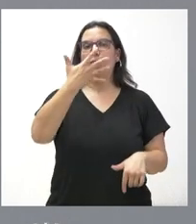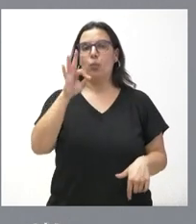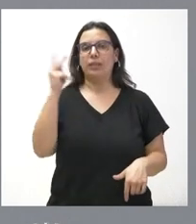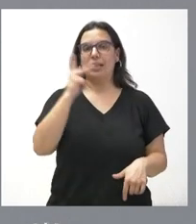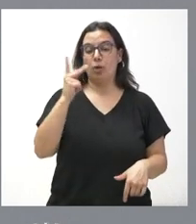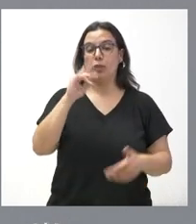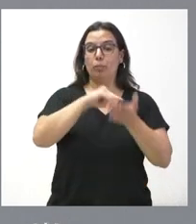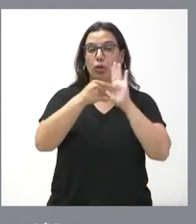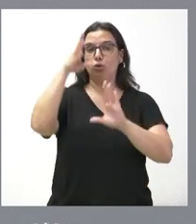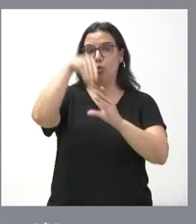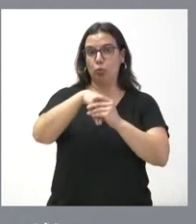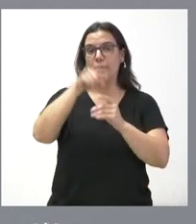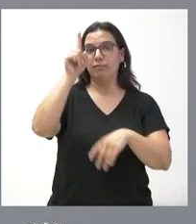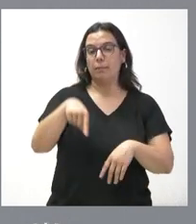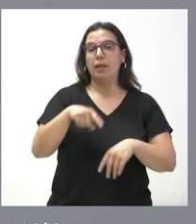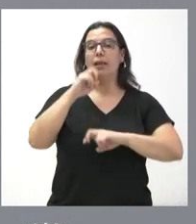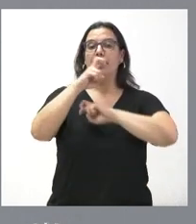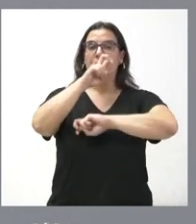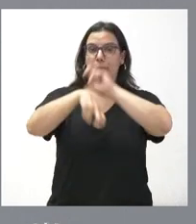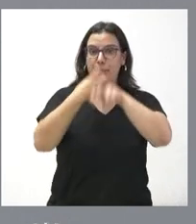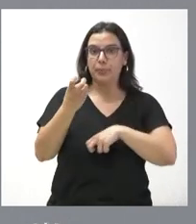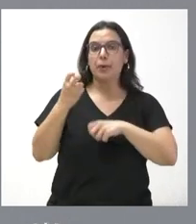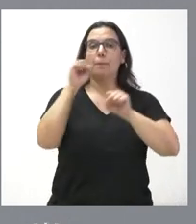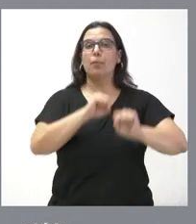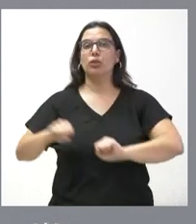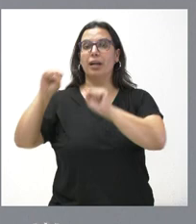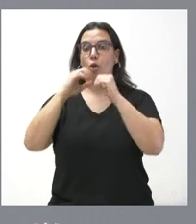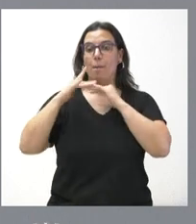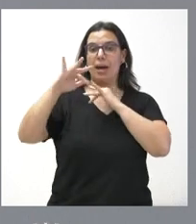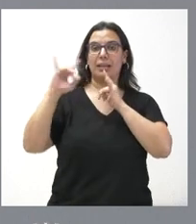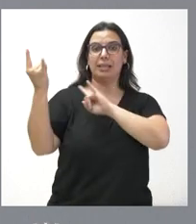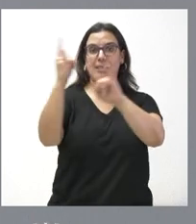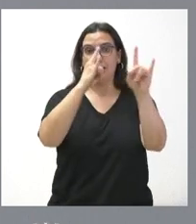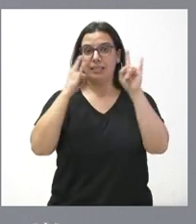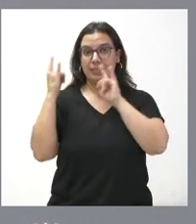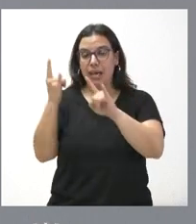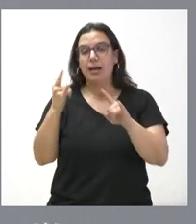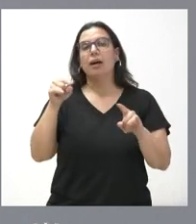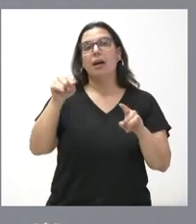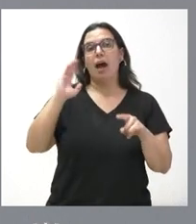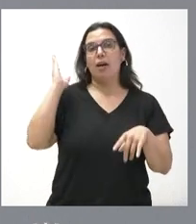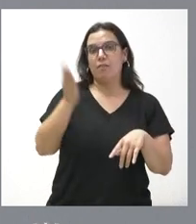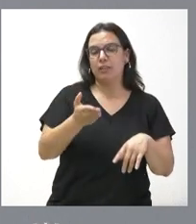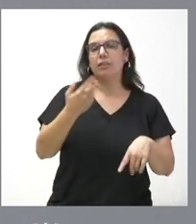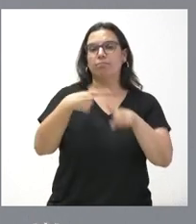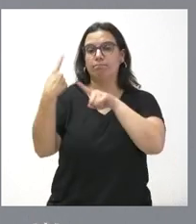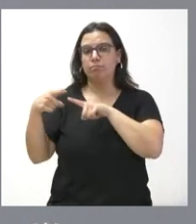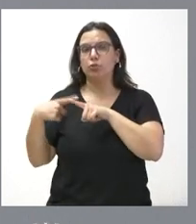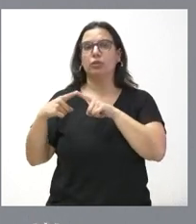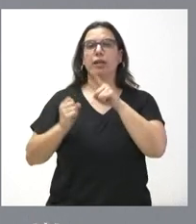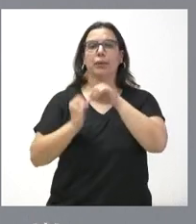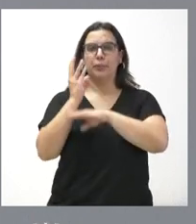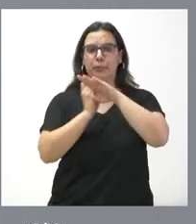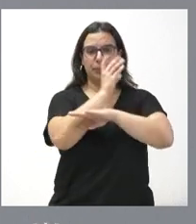El proyecto incluye la recuperación y protección paisajística de zonas alteradas por las vías y de vías pecuarias también, la reposición de la vegetación de la